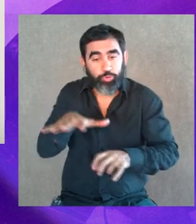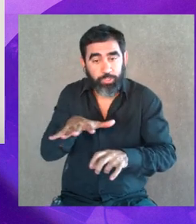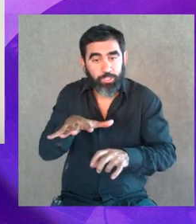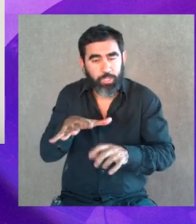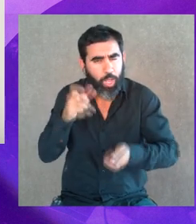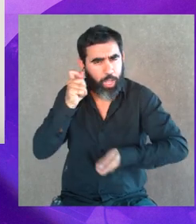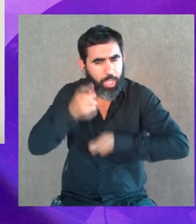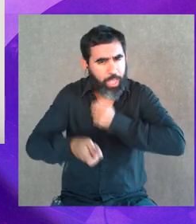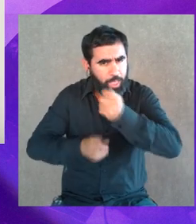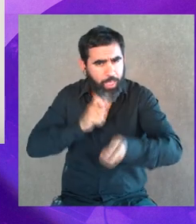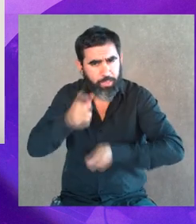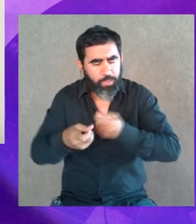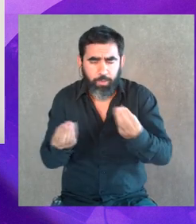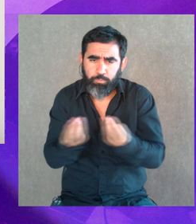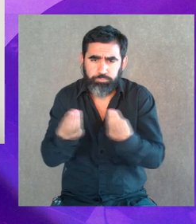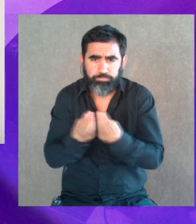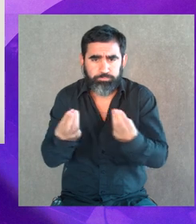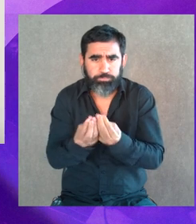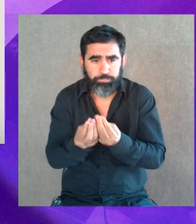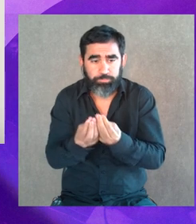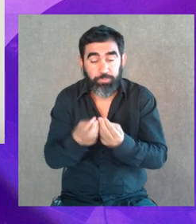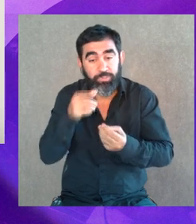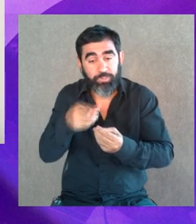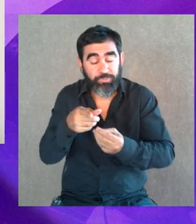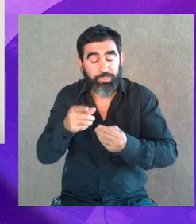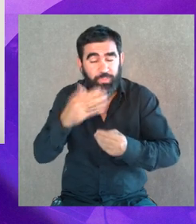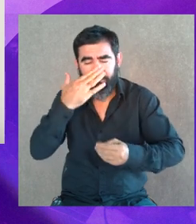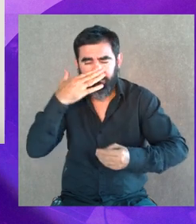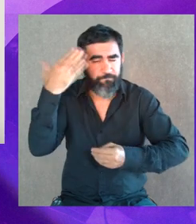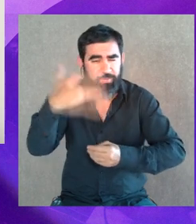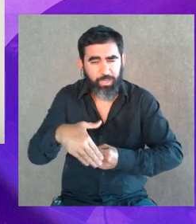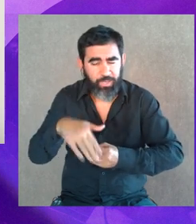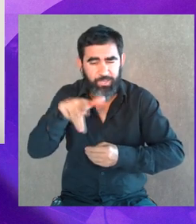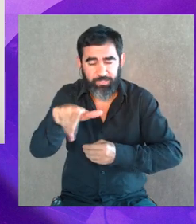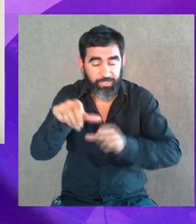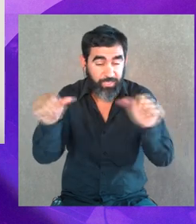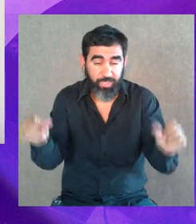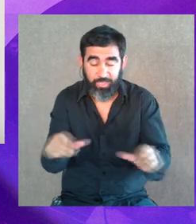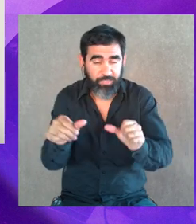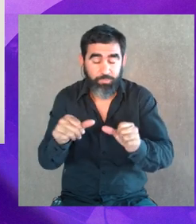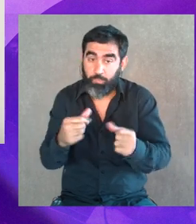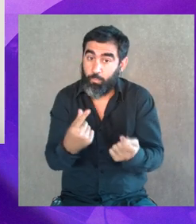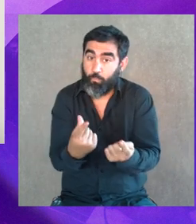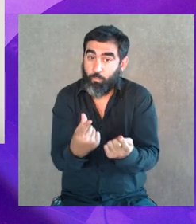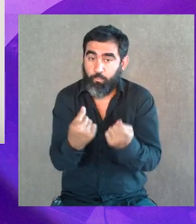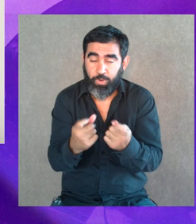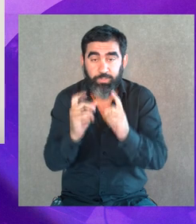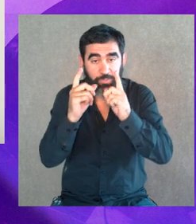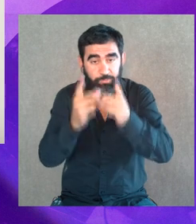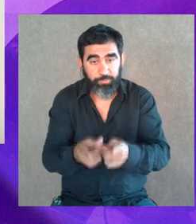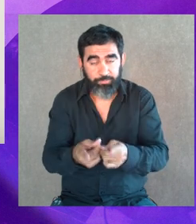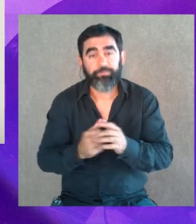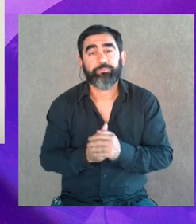ha sido tan castigado, y bueno, con ese final en la obra que es tan fuerte